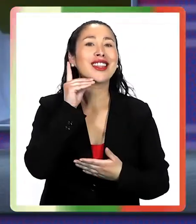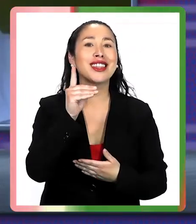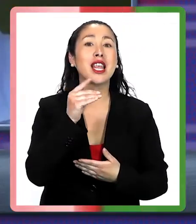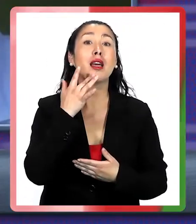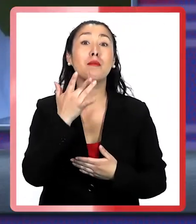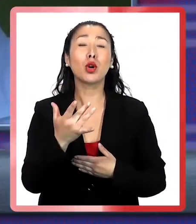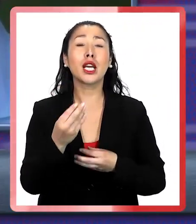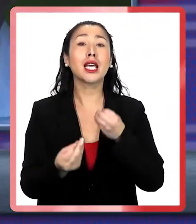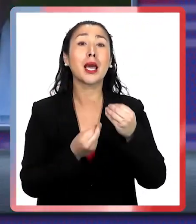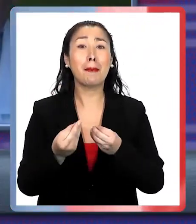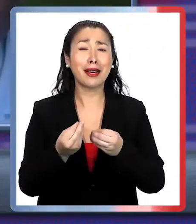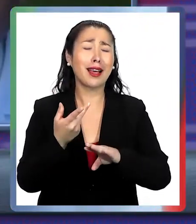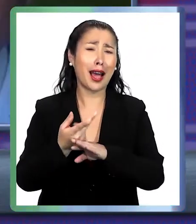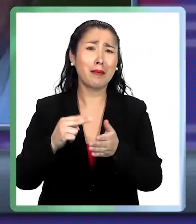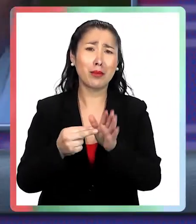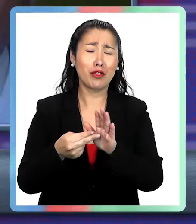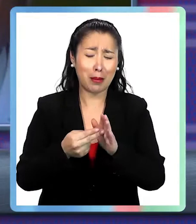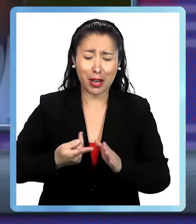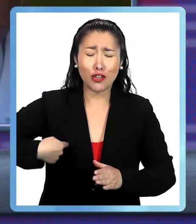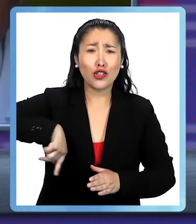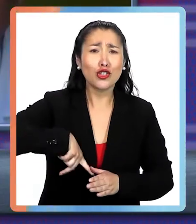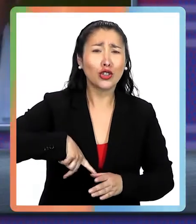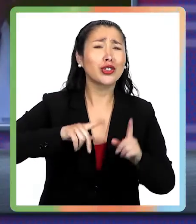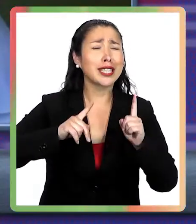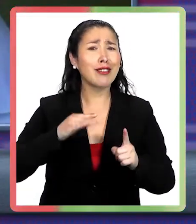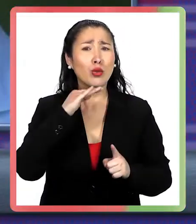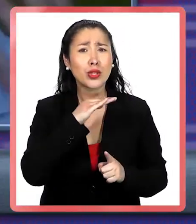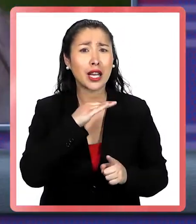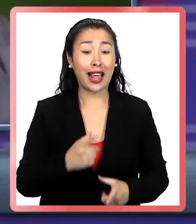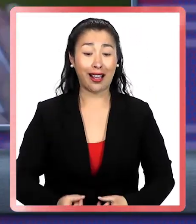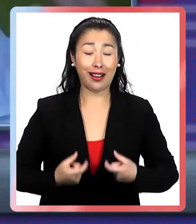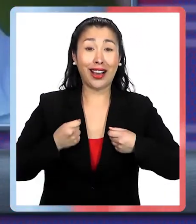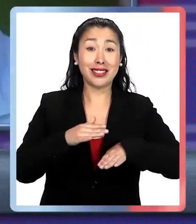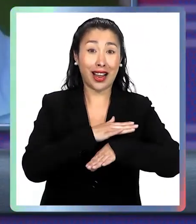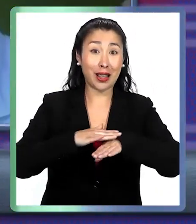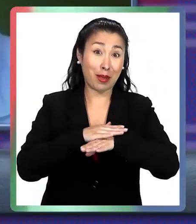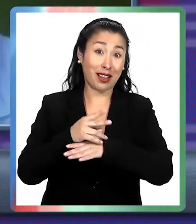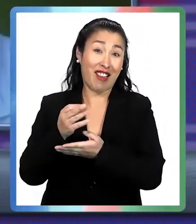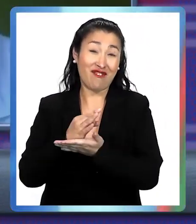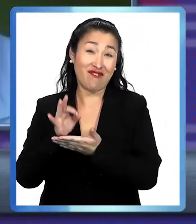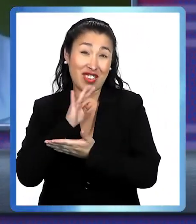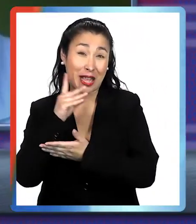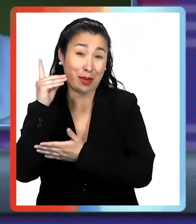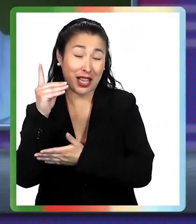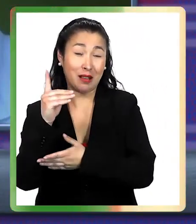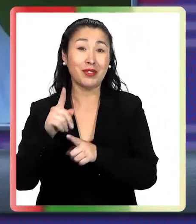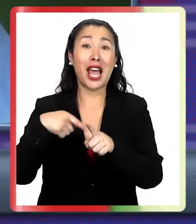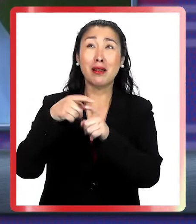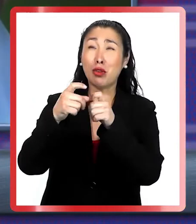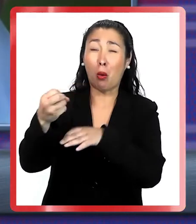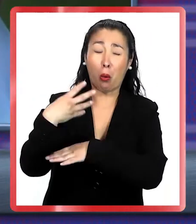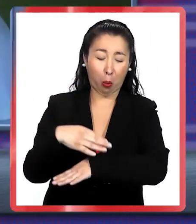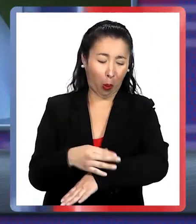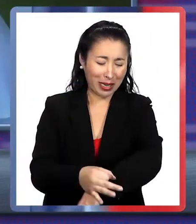tiene el problema del hoyo de ozono encima de nosotros. Por lo tanto, el cáncer de piel, sin mencionar las arrugas que da la piel y las